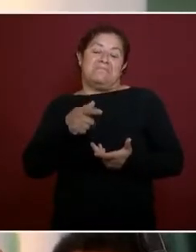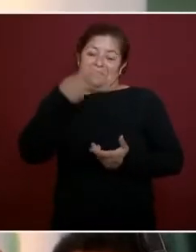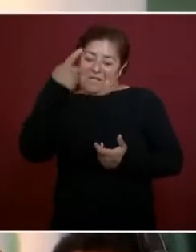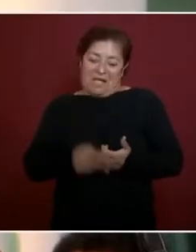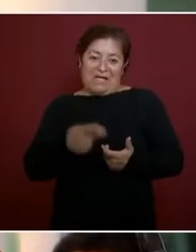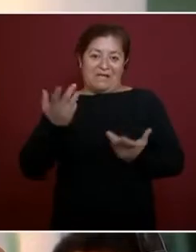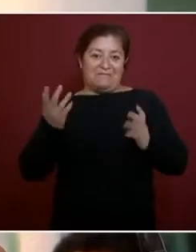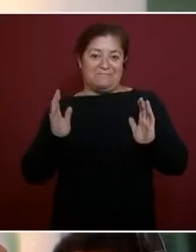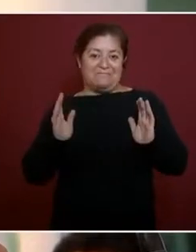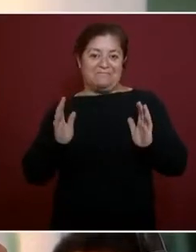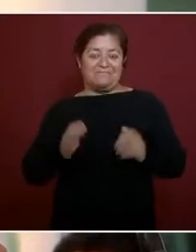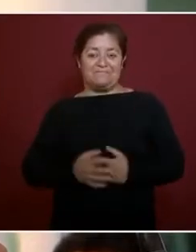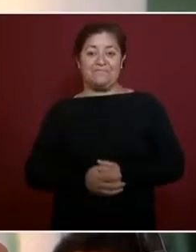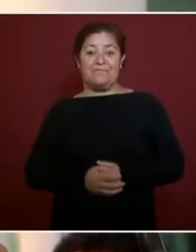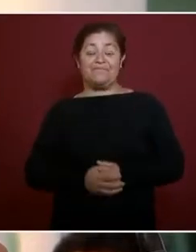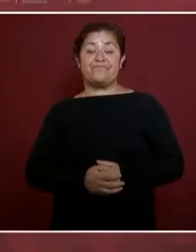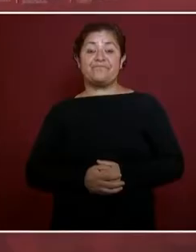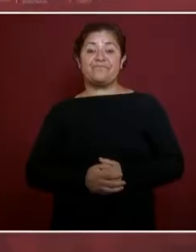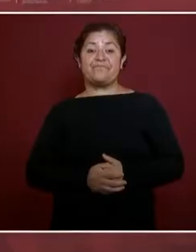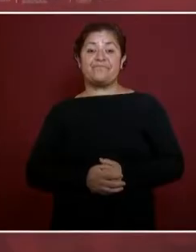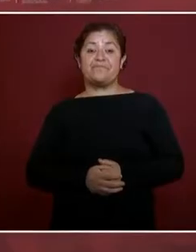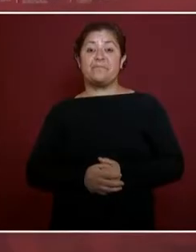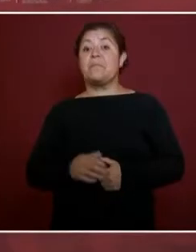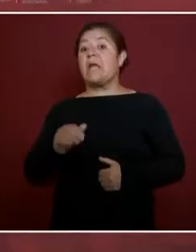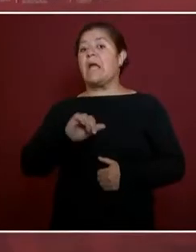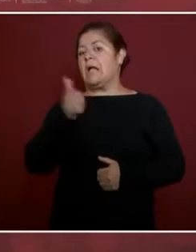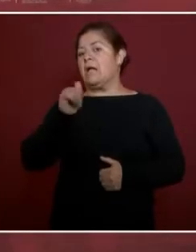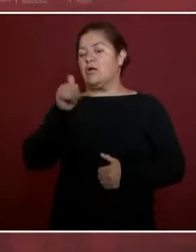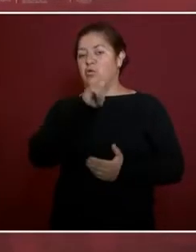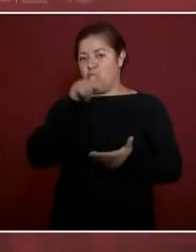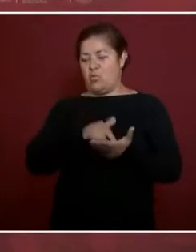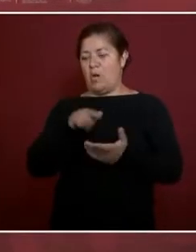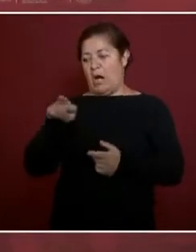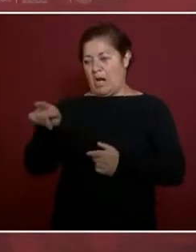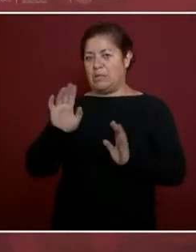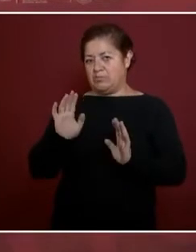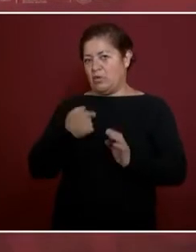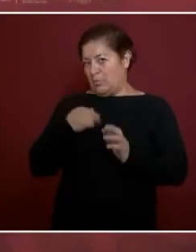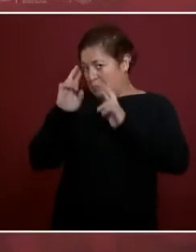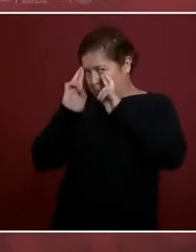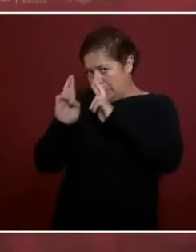En otras partes, con mucho respeto,